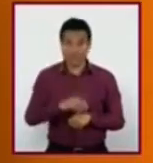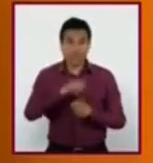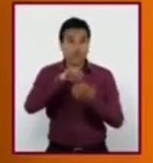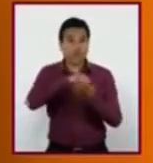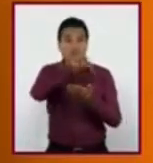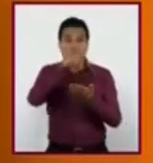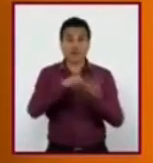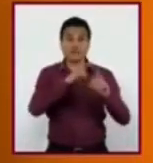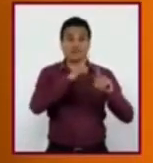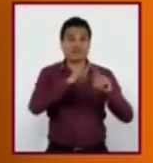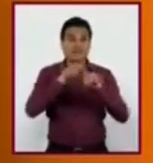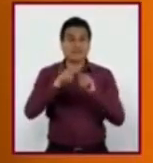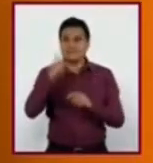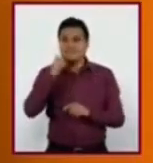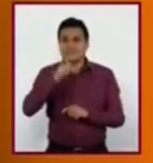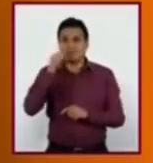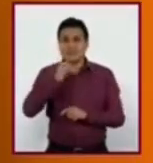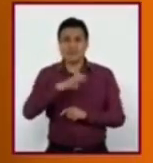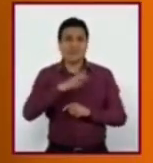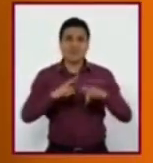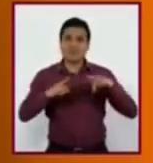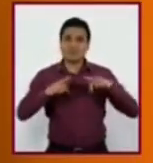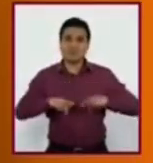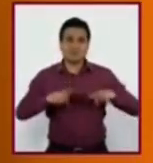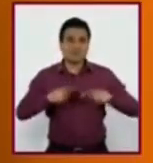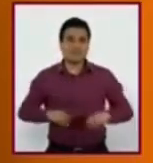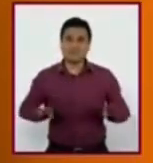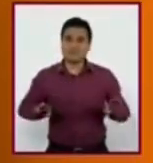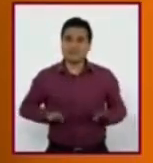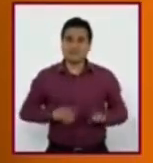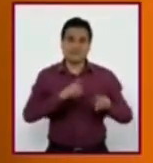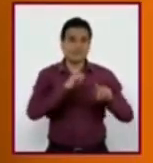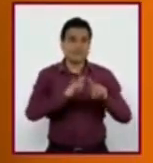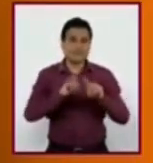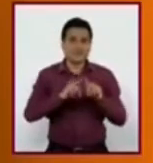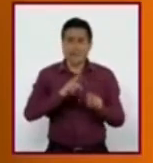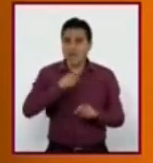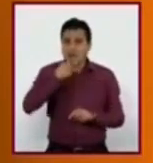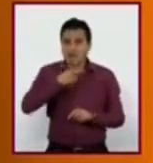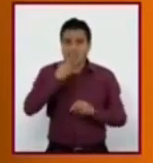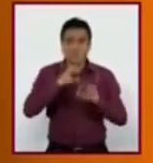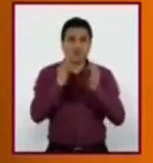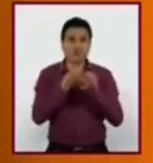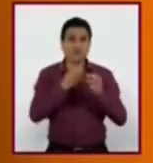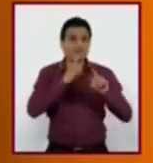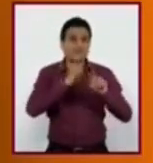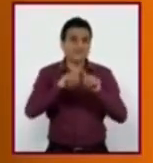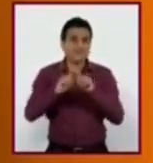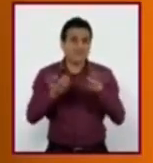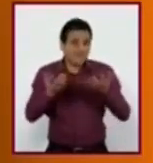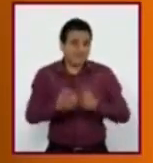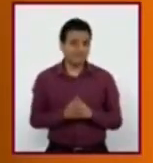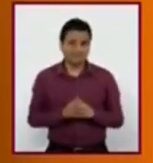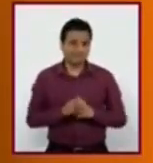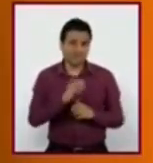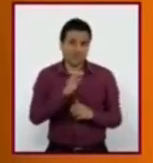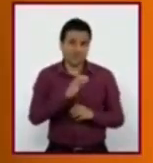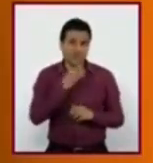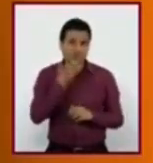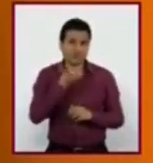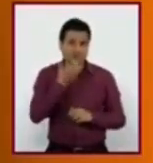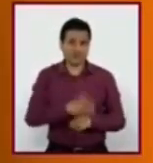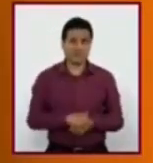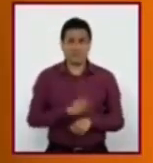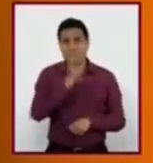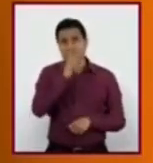encontraremos distintos grupos de personas que se expresan de múltiples maneras. Y que tienen diferentes formas para decir algunas